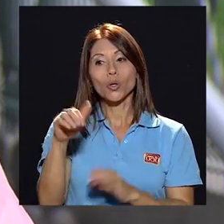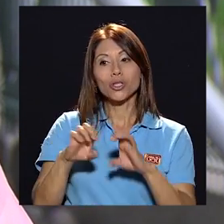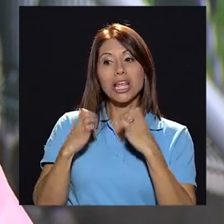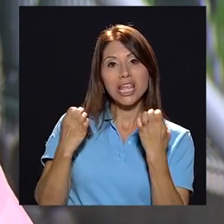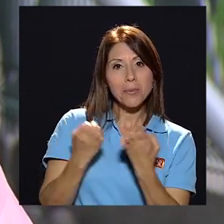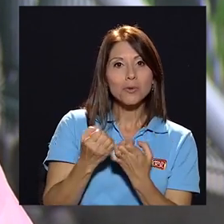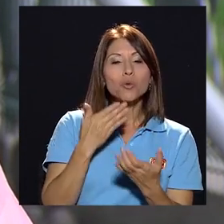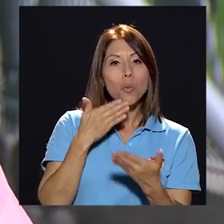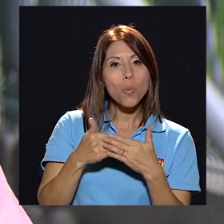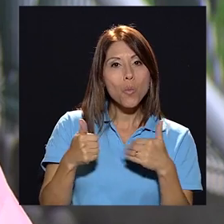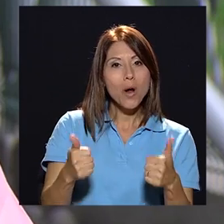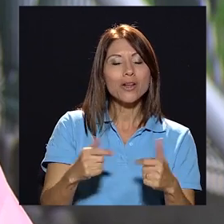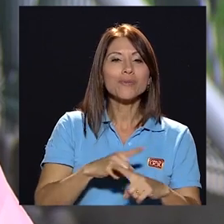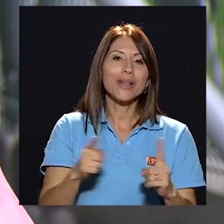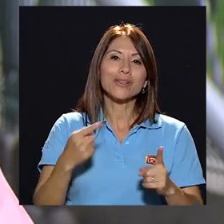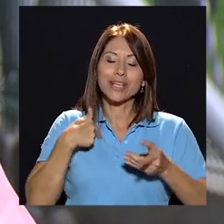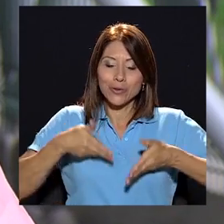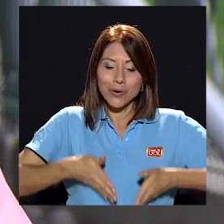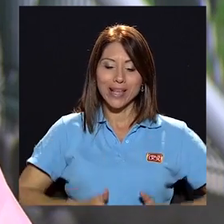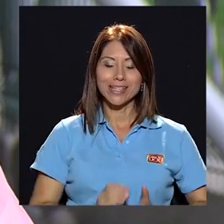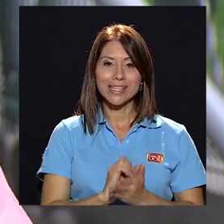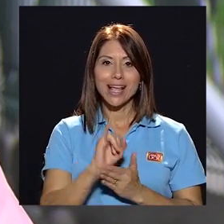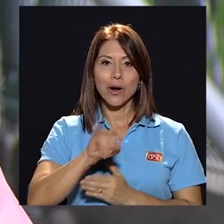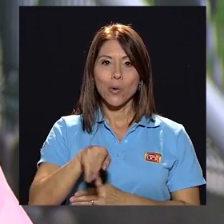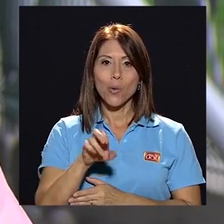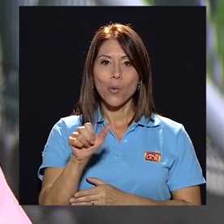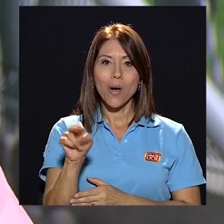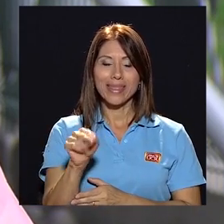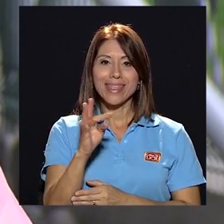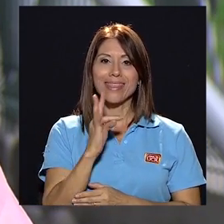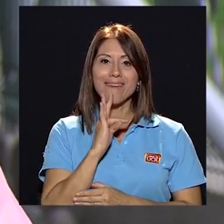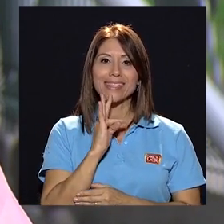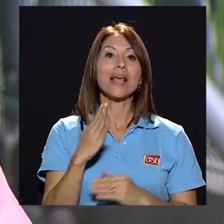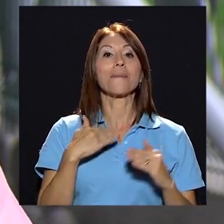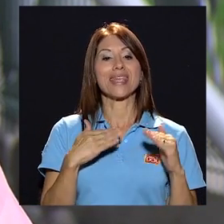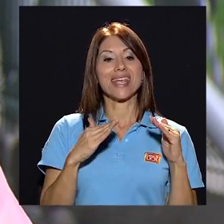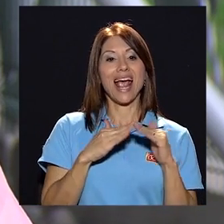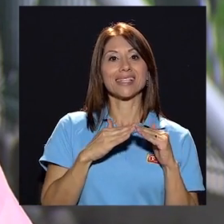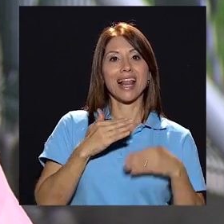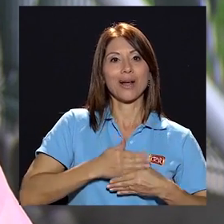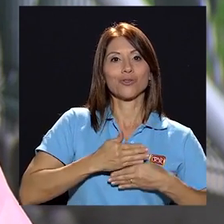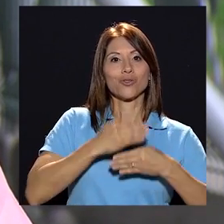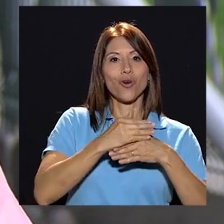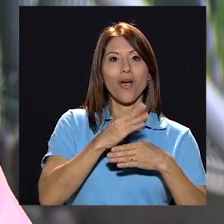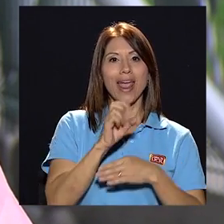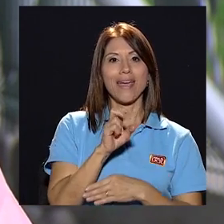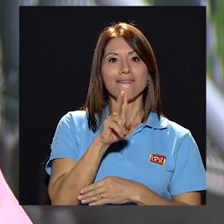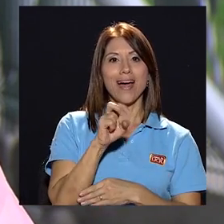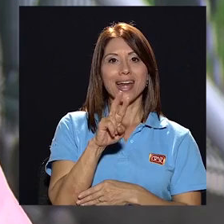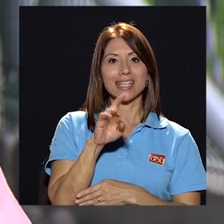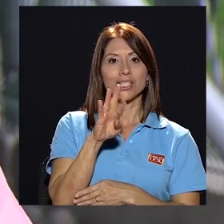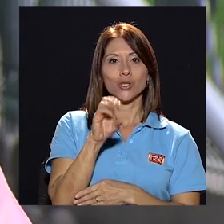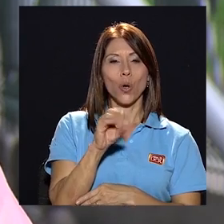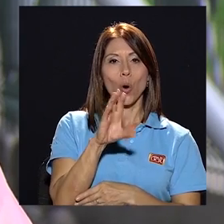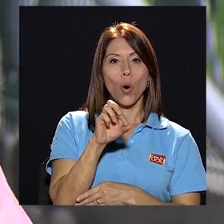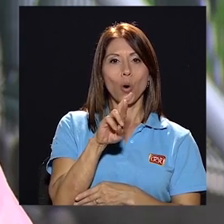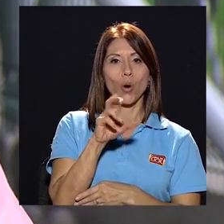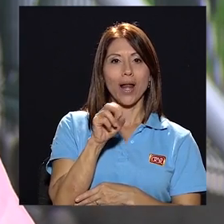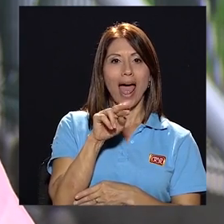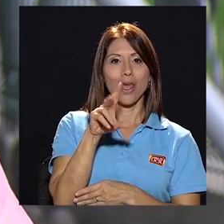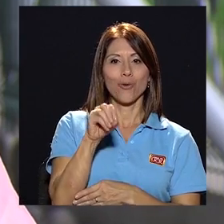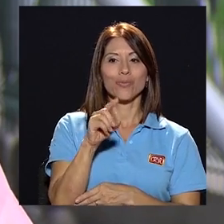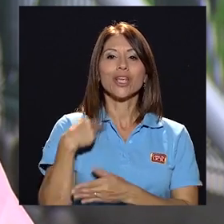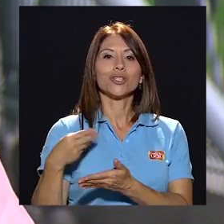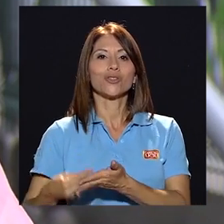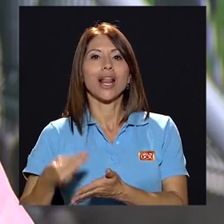equipos me parecen que son muy buenos, pero es que yo nací en San Juan de Tibás, mi casa me la construyó Evaristo Coronado, y se la compré también a